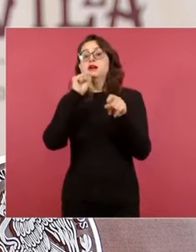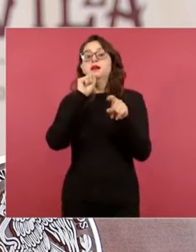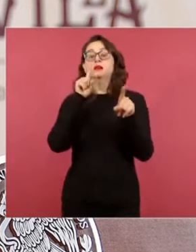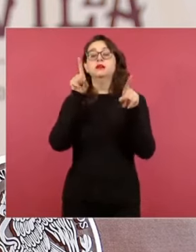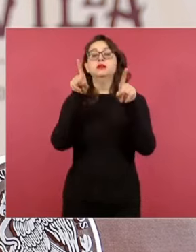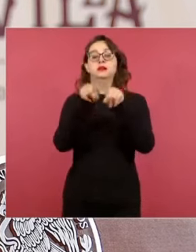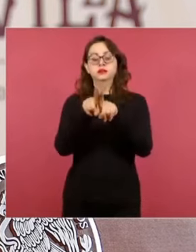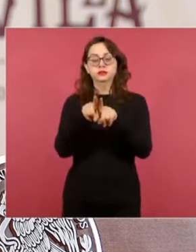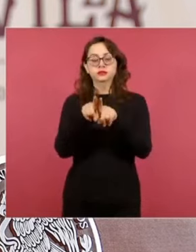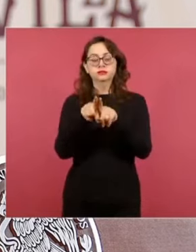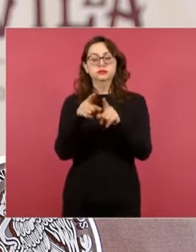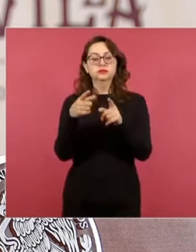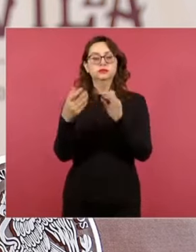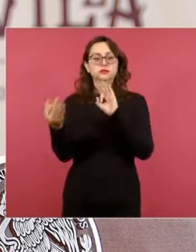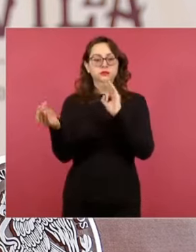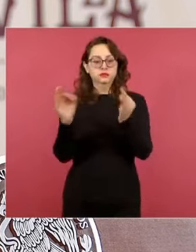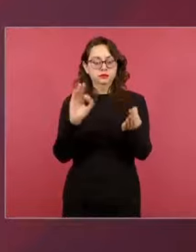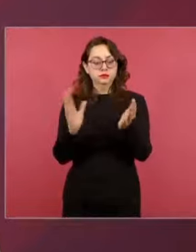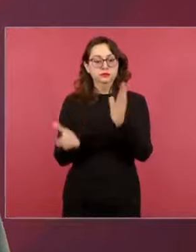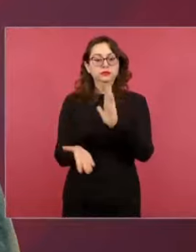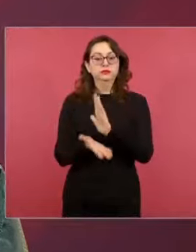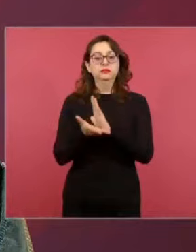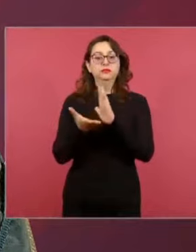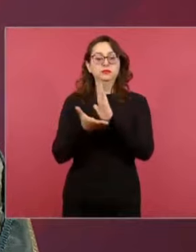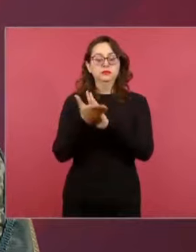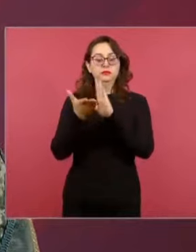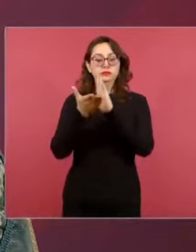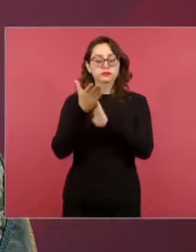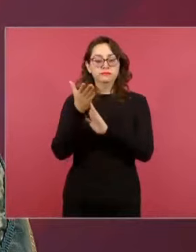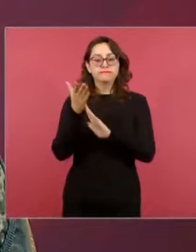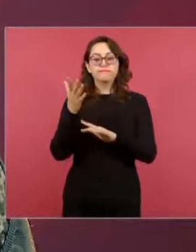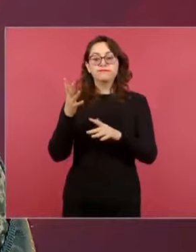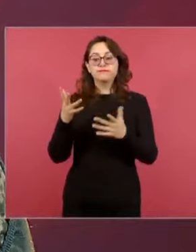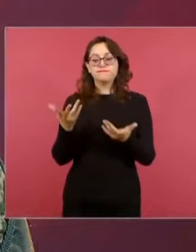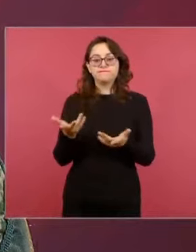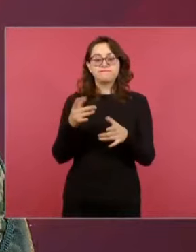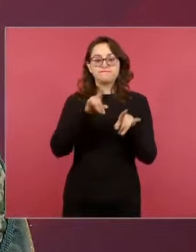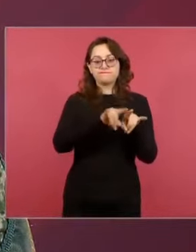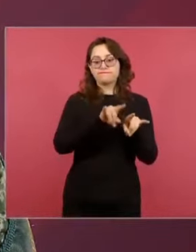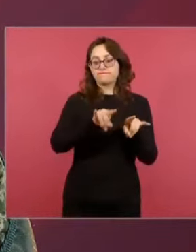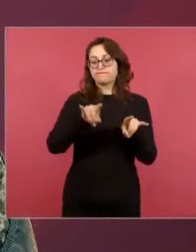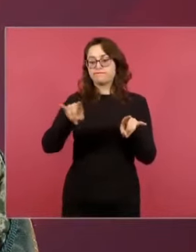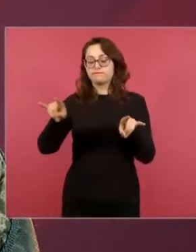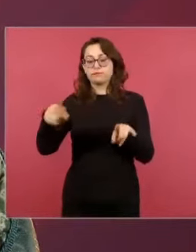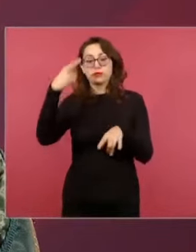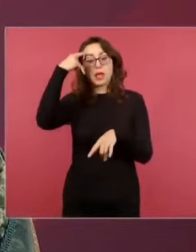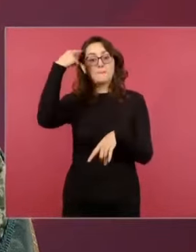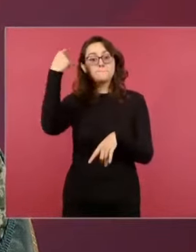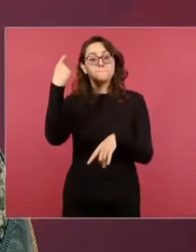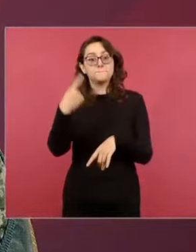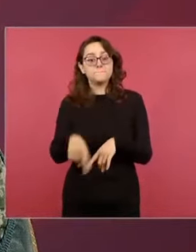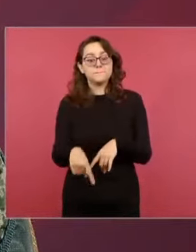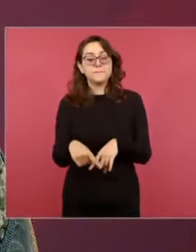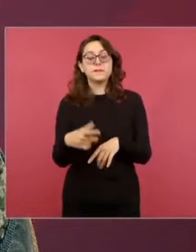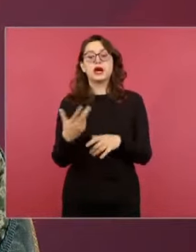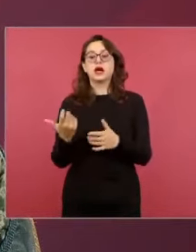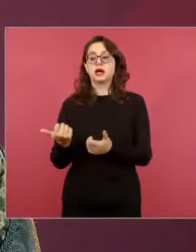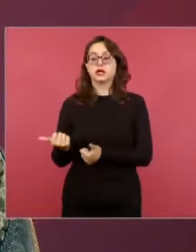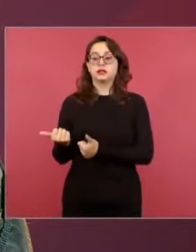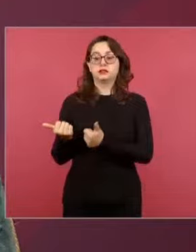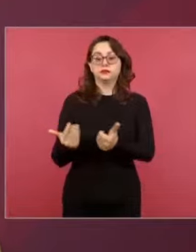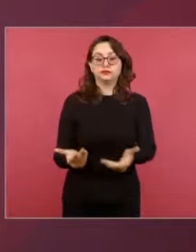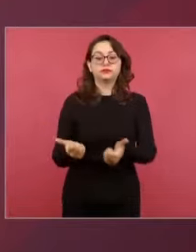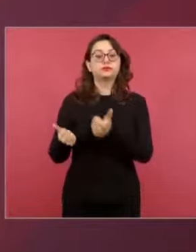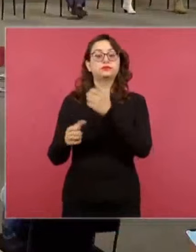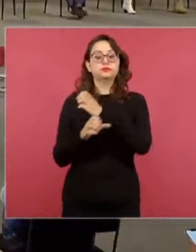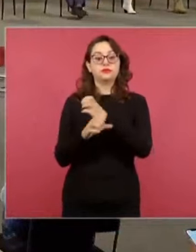construcción, y esto es muy importante, de un patio de operaciones de carga en Valladolid, Yucatán y de una terminal